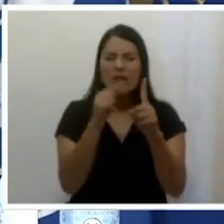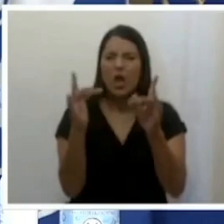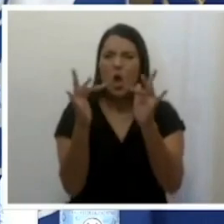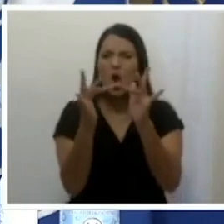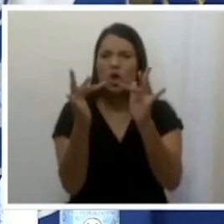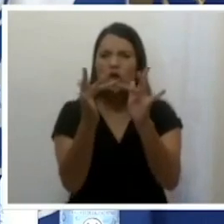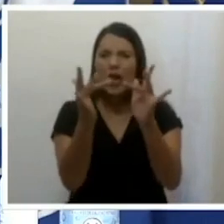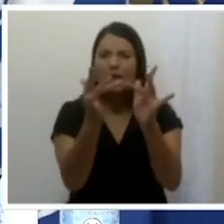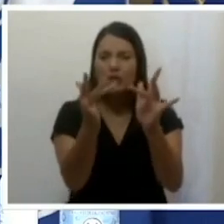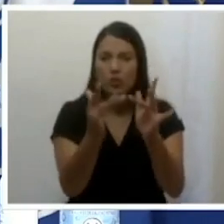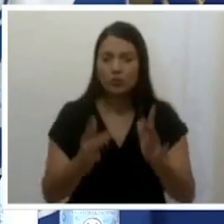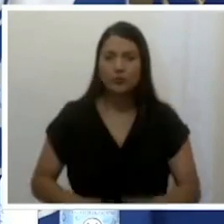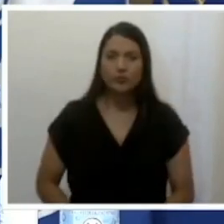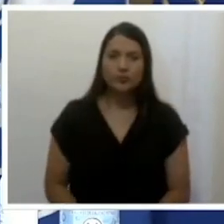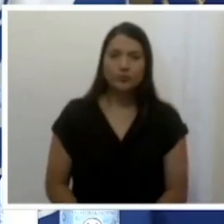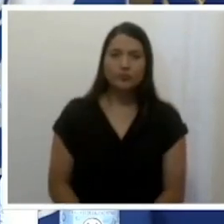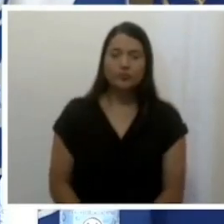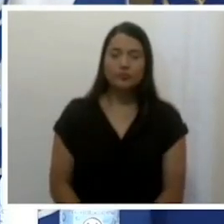positivos?